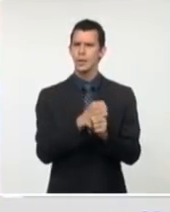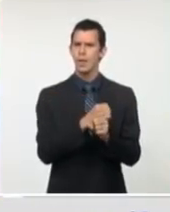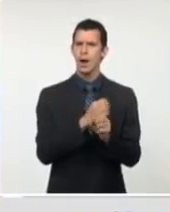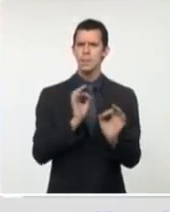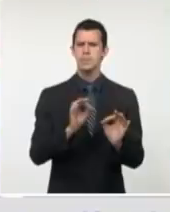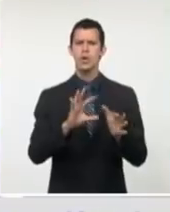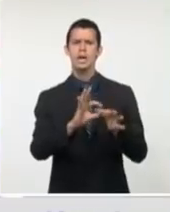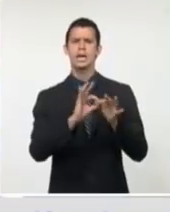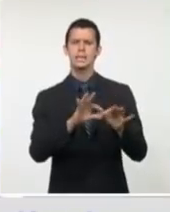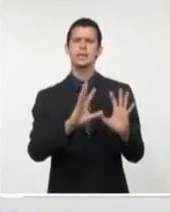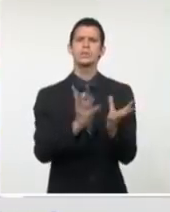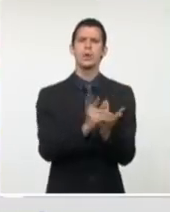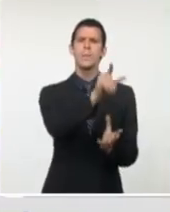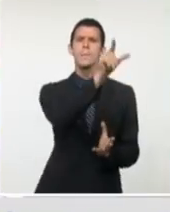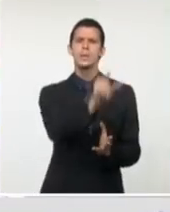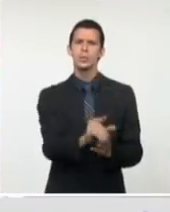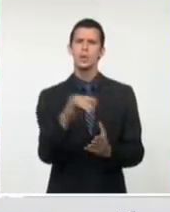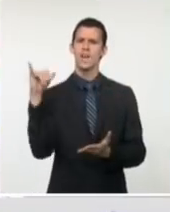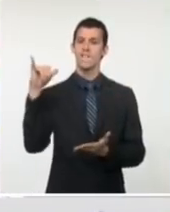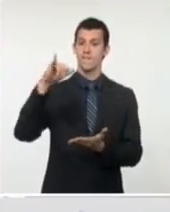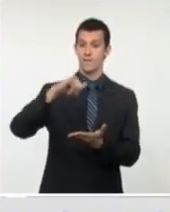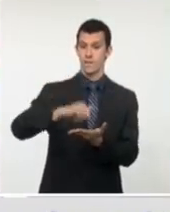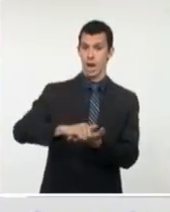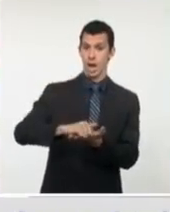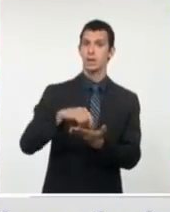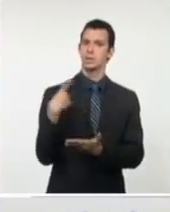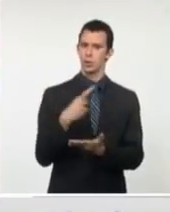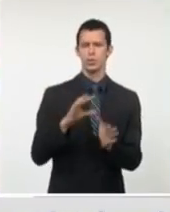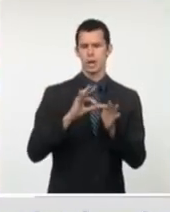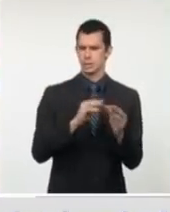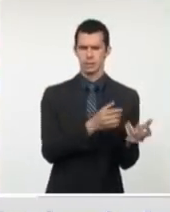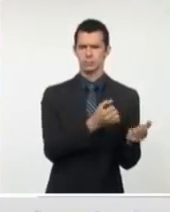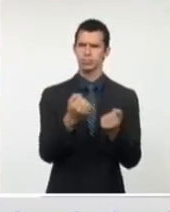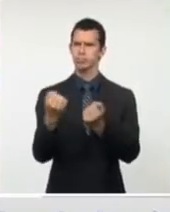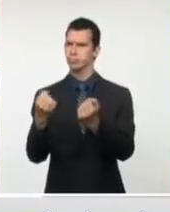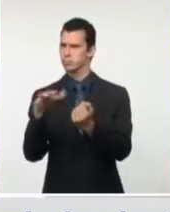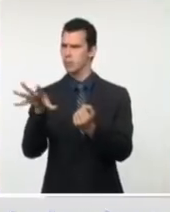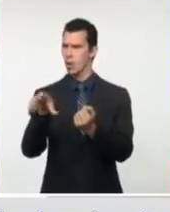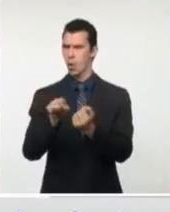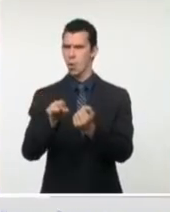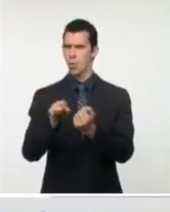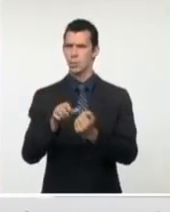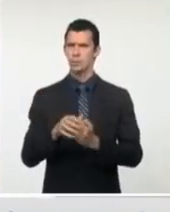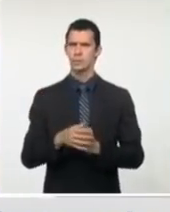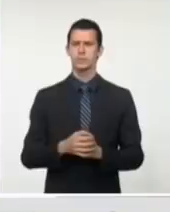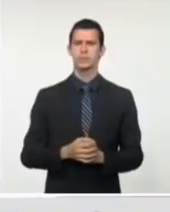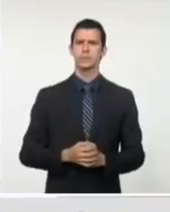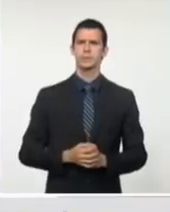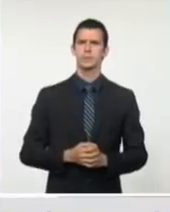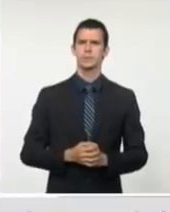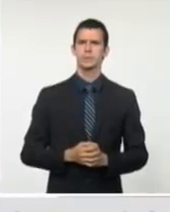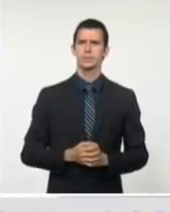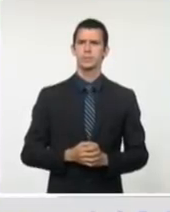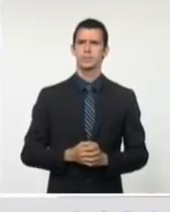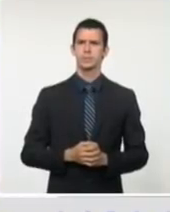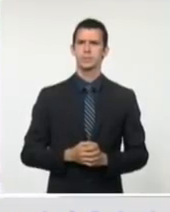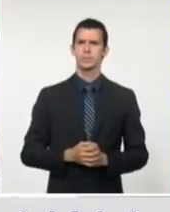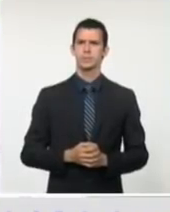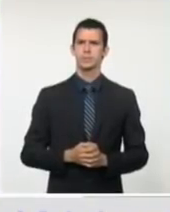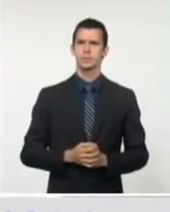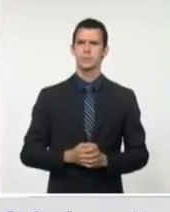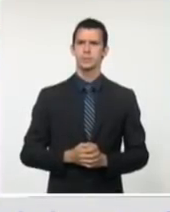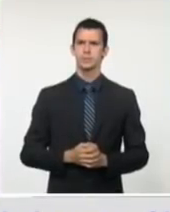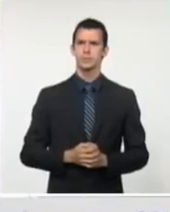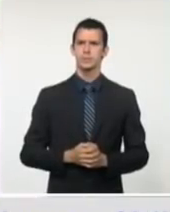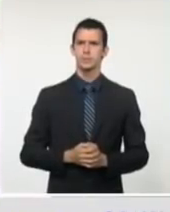transportación de todos los viajeros que riven al país por las diferentes vías, por los diferentes aeropuertos. Con relación a estas nuevas